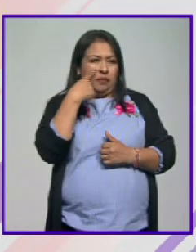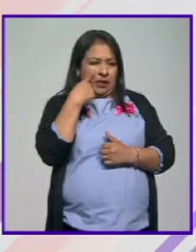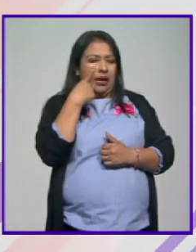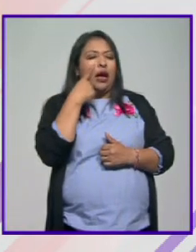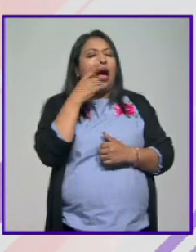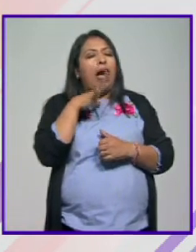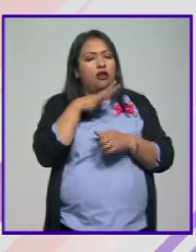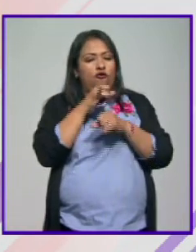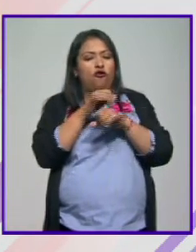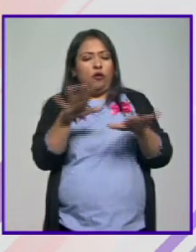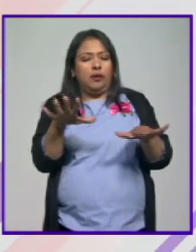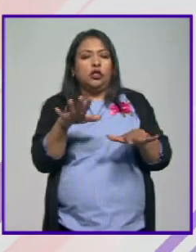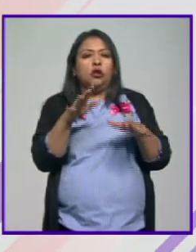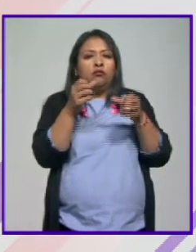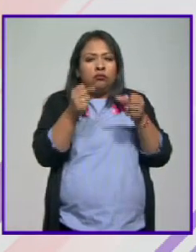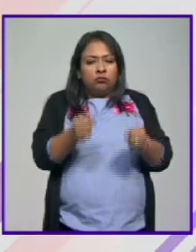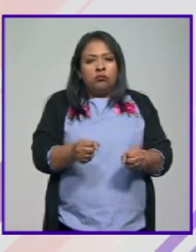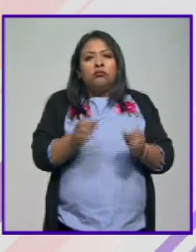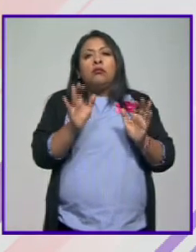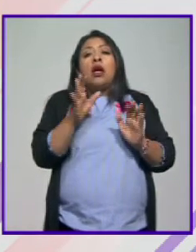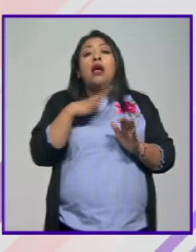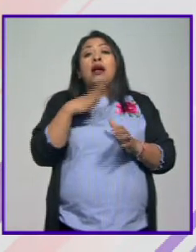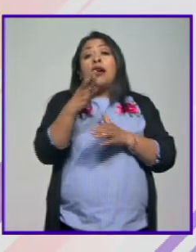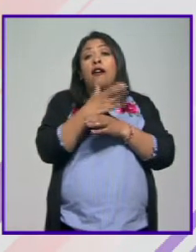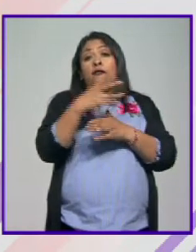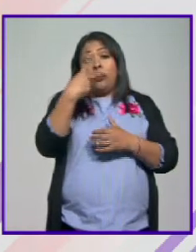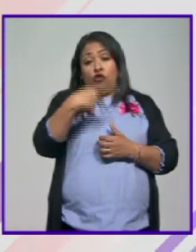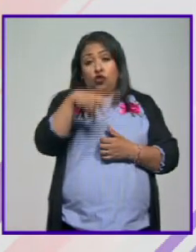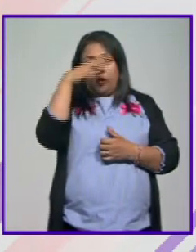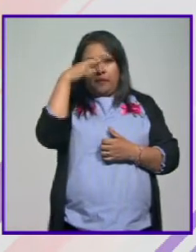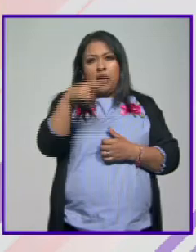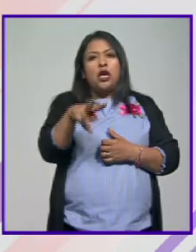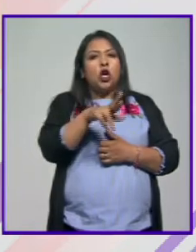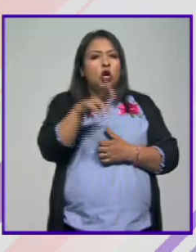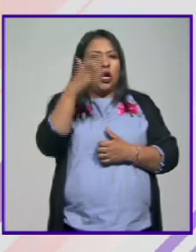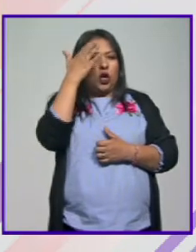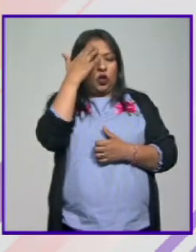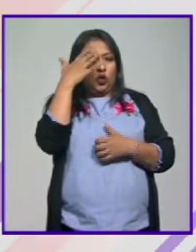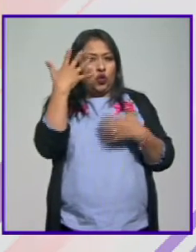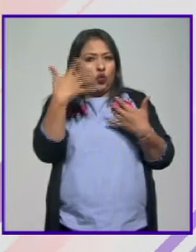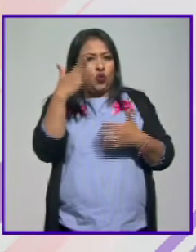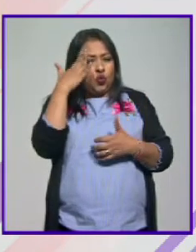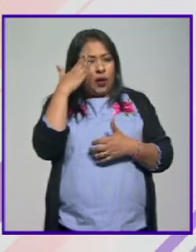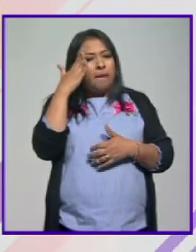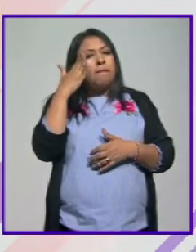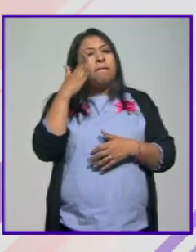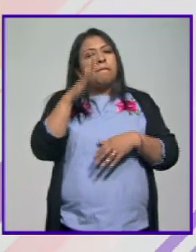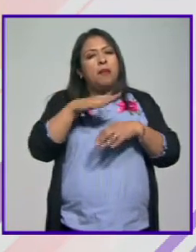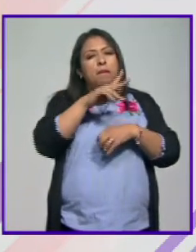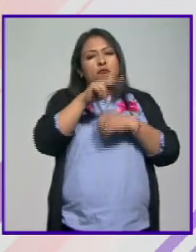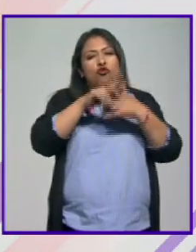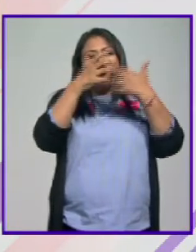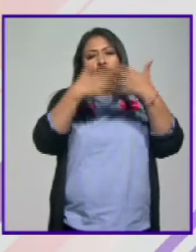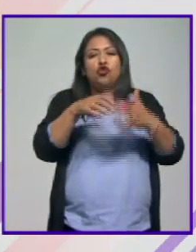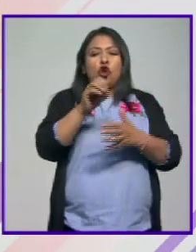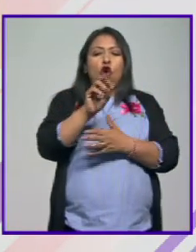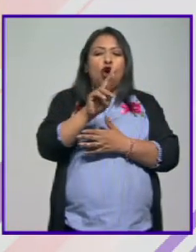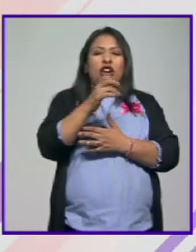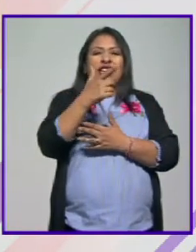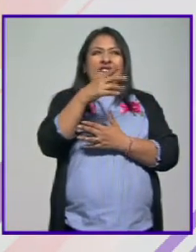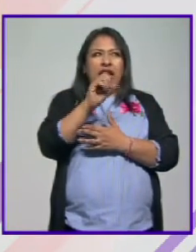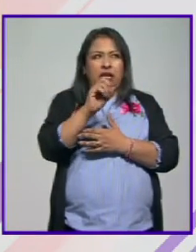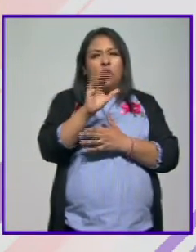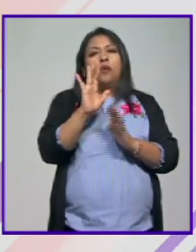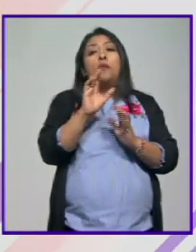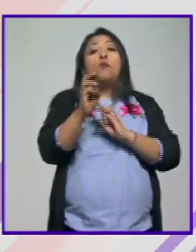como datos duros el café mexicano es muy reconocido porque es orgánico es el principal país productor de café orgánico del mundo aunque es